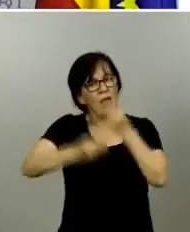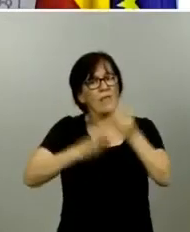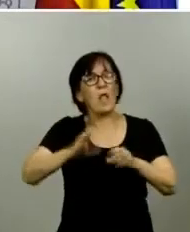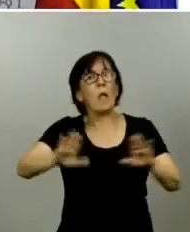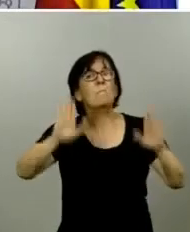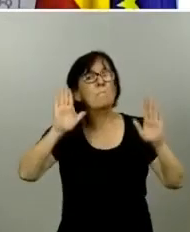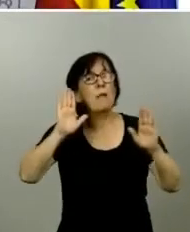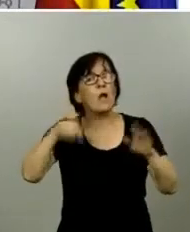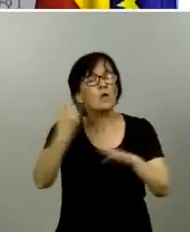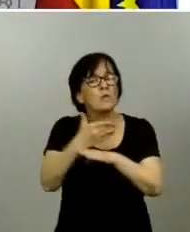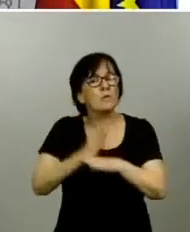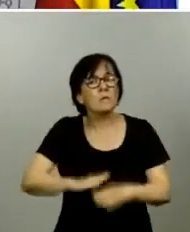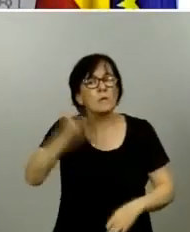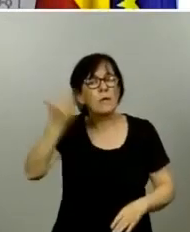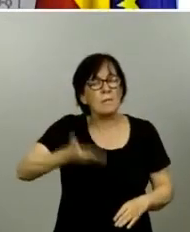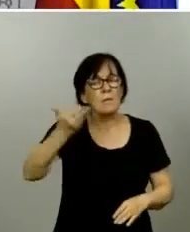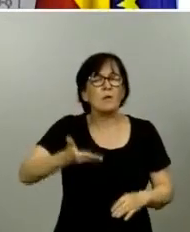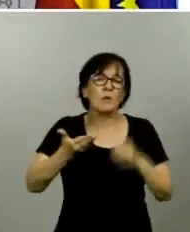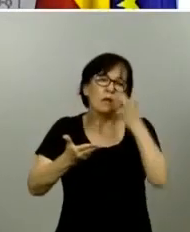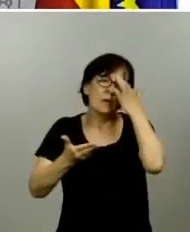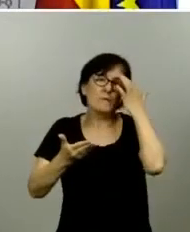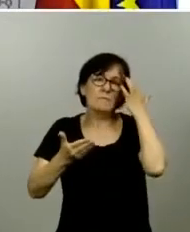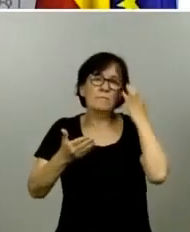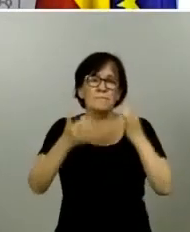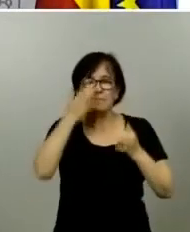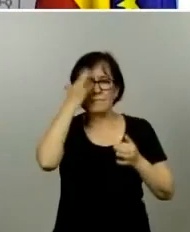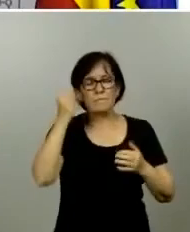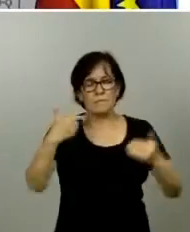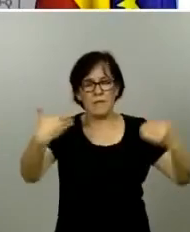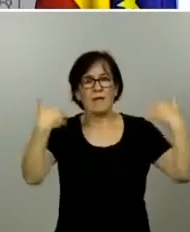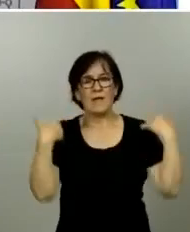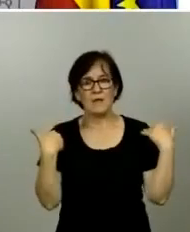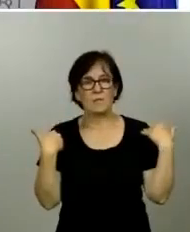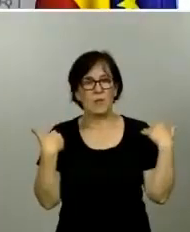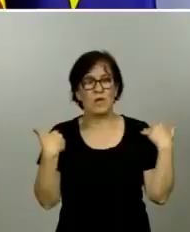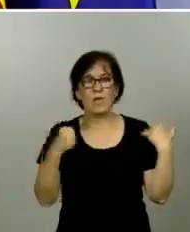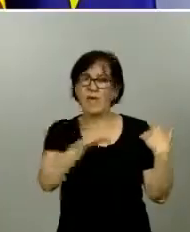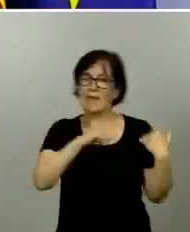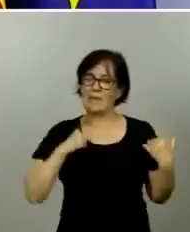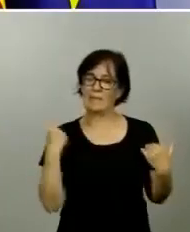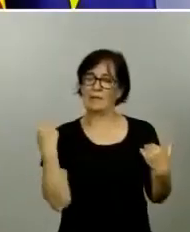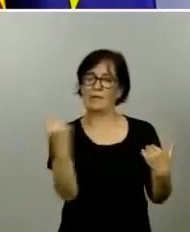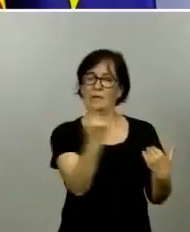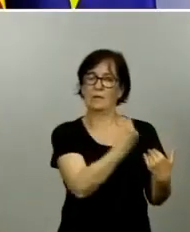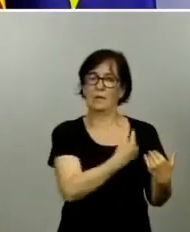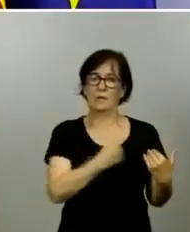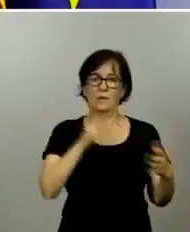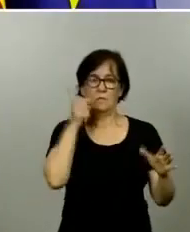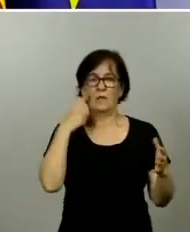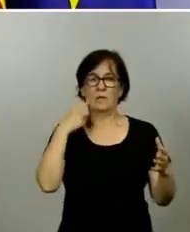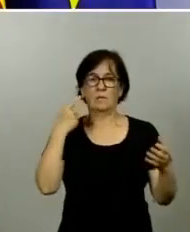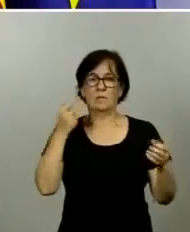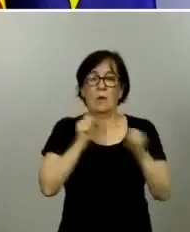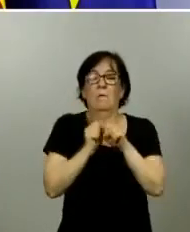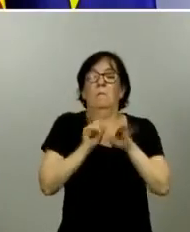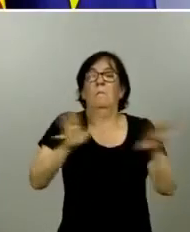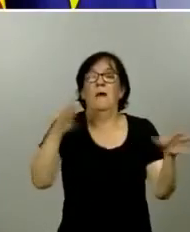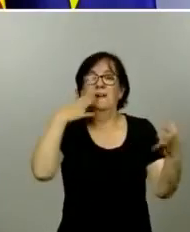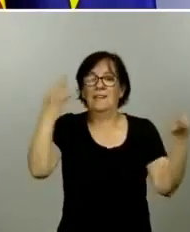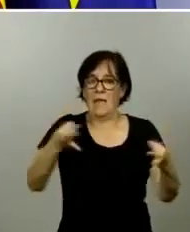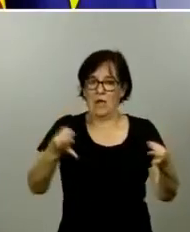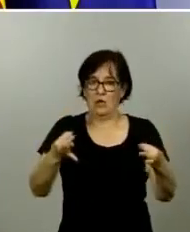parte muy importante es la responsabilidad individual de reducir los riesgos de transmisión, tanto